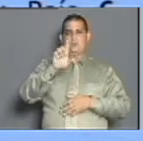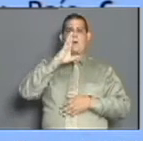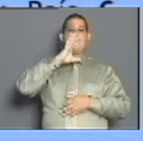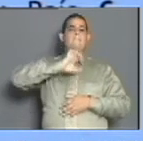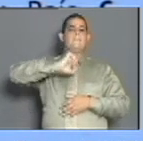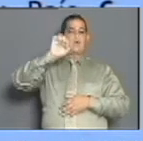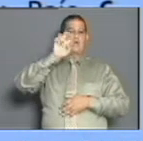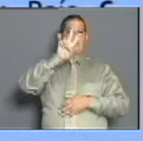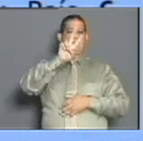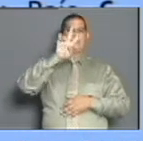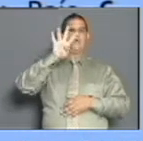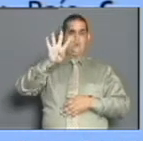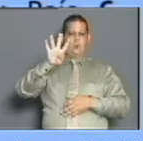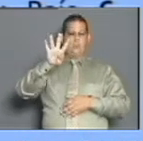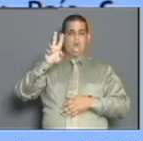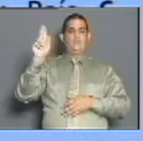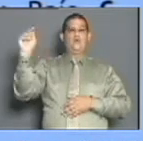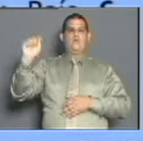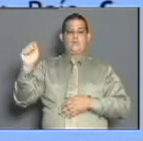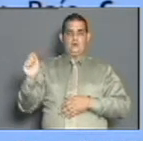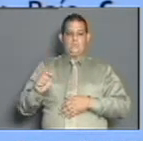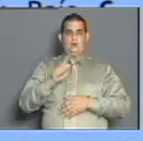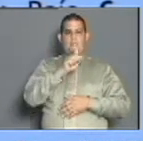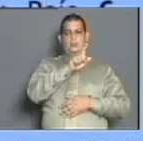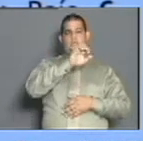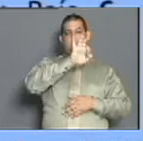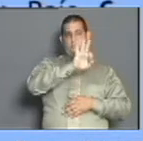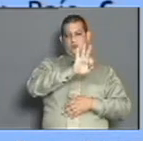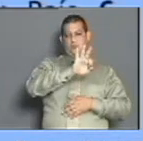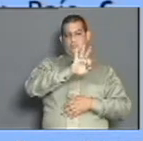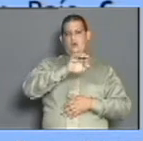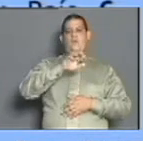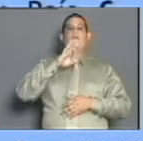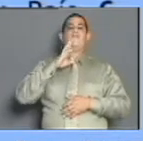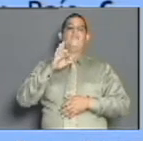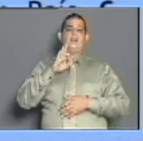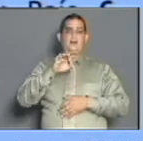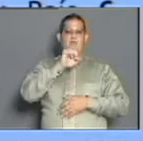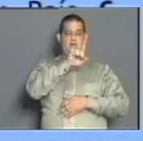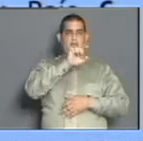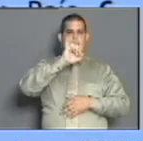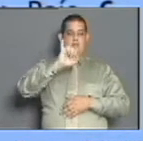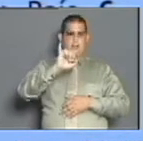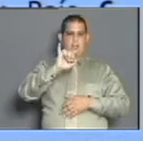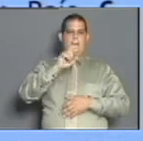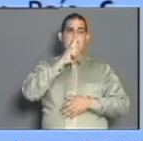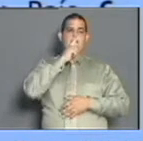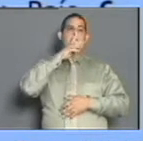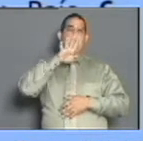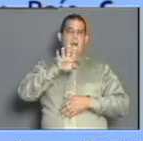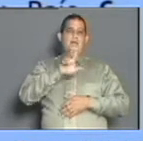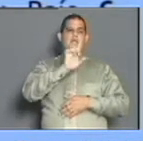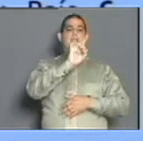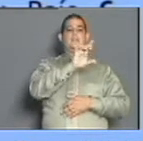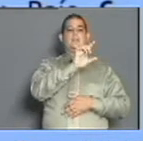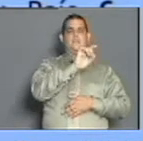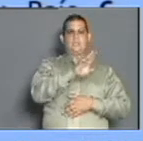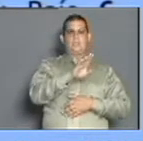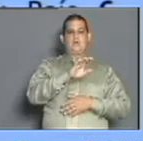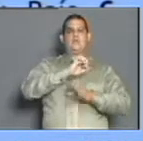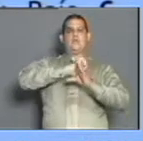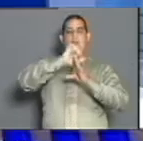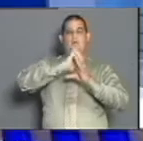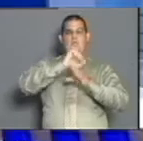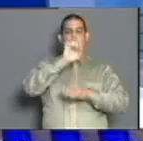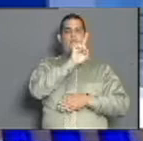Rafael Freire 16. Vánez 15. Urbano Noris 11. Cacocún 10. Cueto 8. Sagua de Tálamo 7. Frampaí 6. Mayarí y Moa 5